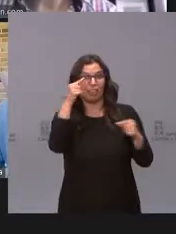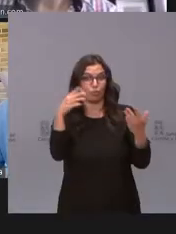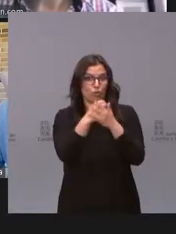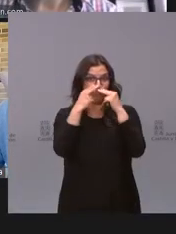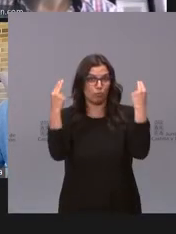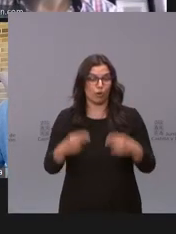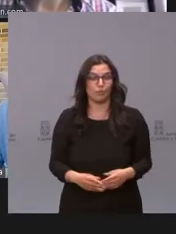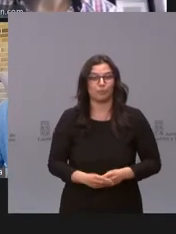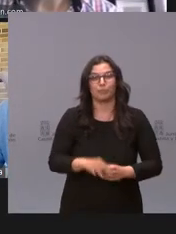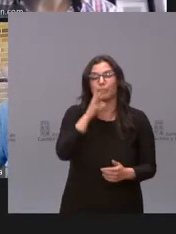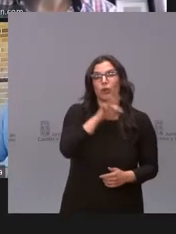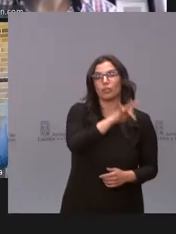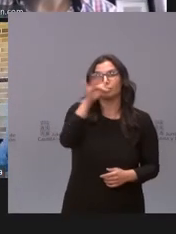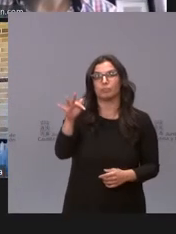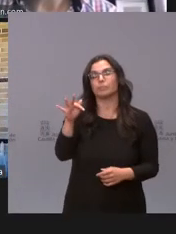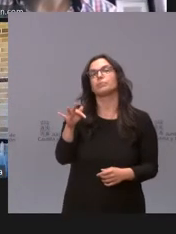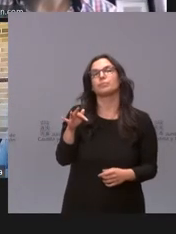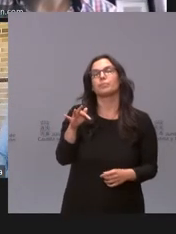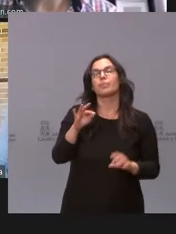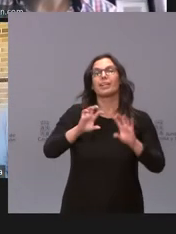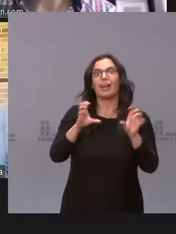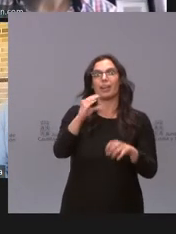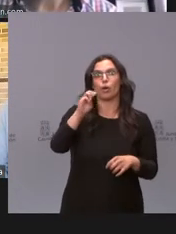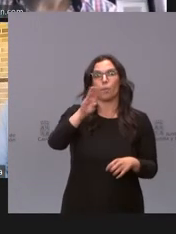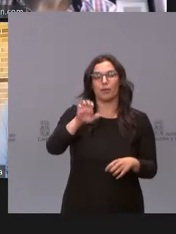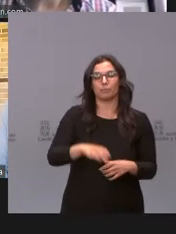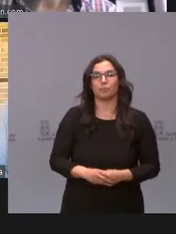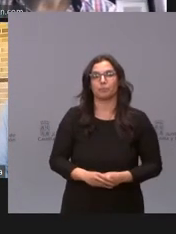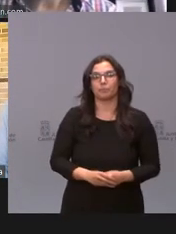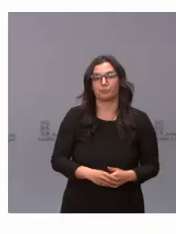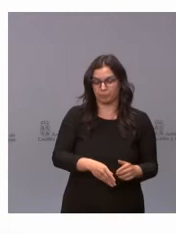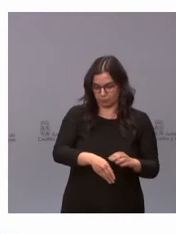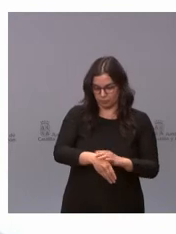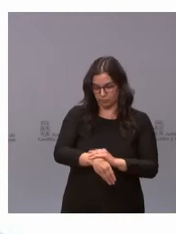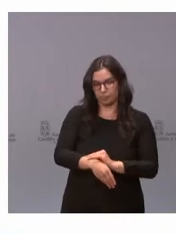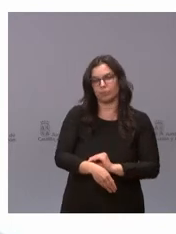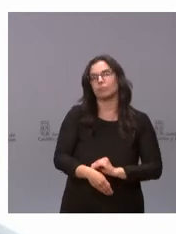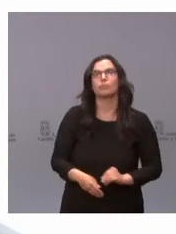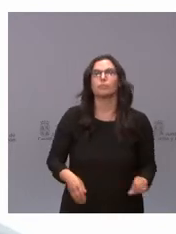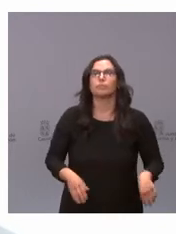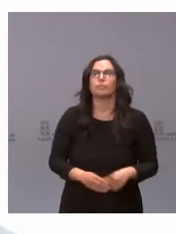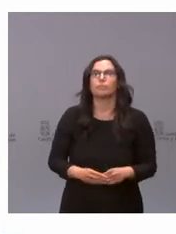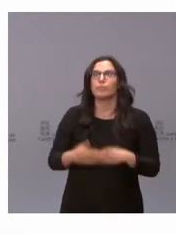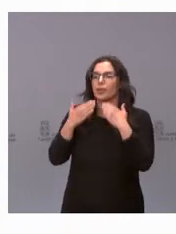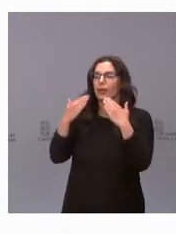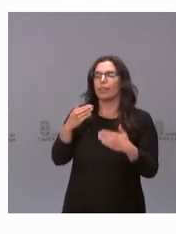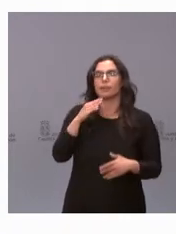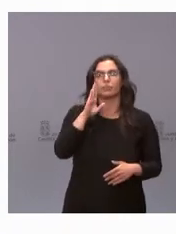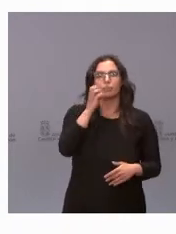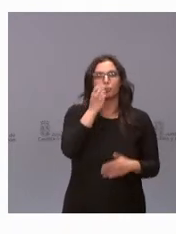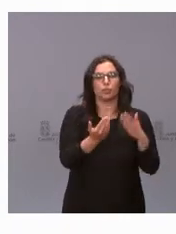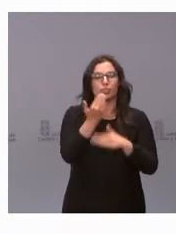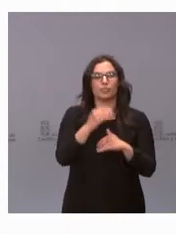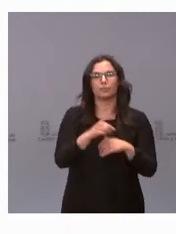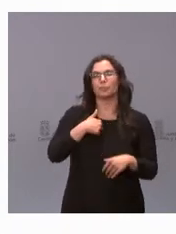Damos la palabra a continuación a Javier Luna, de la cadena COPE. Javier, adelante. Gracias, Anola. ¿Qué tal? Muy buenos días. Me gustaría